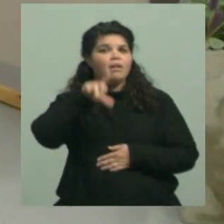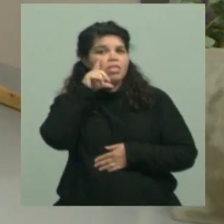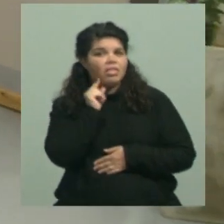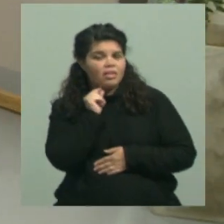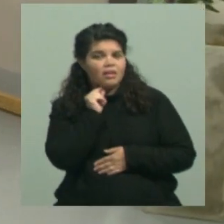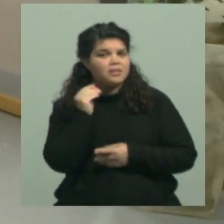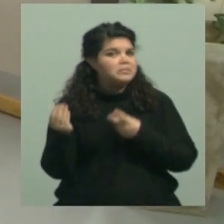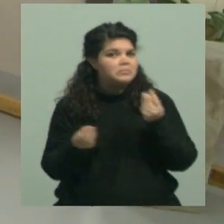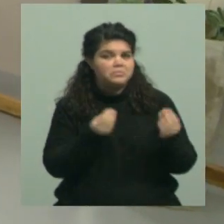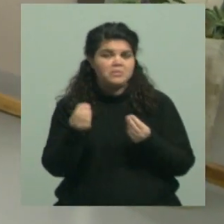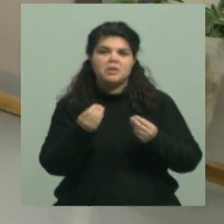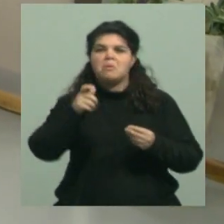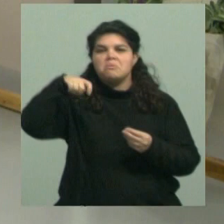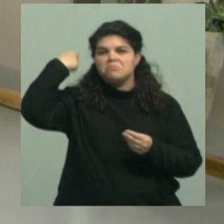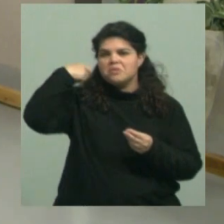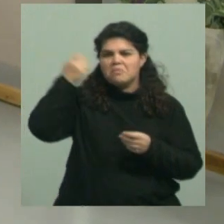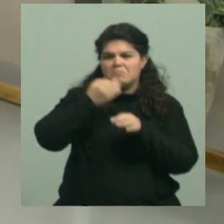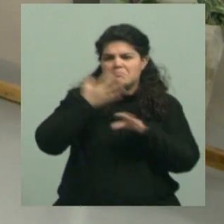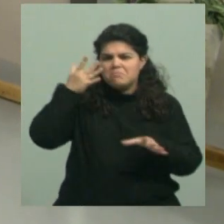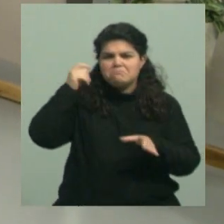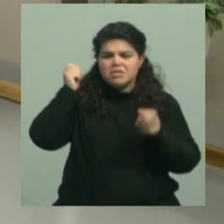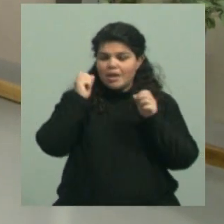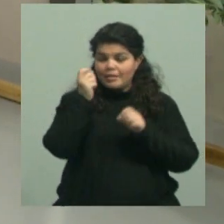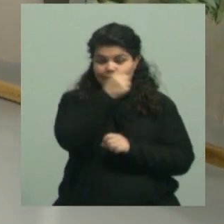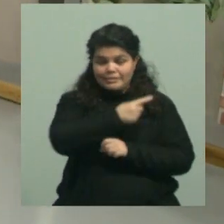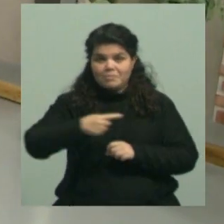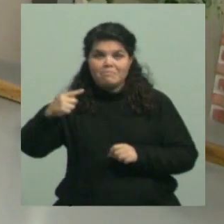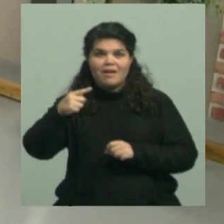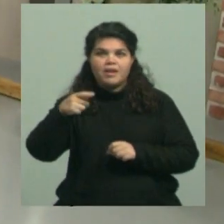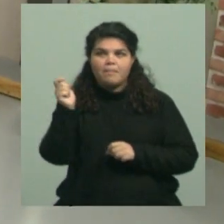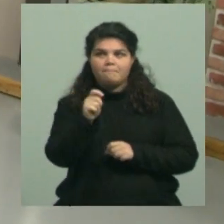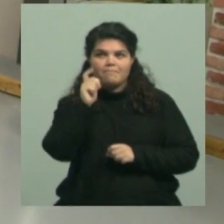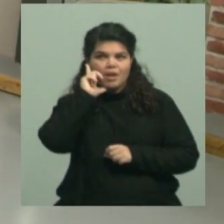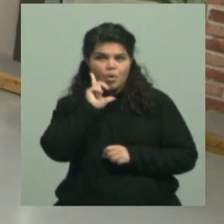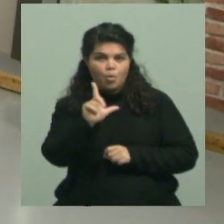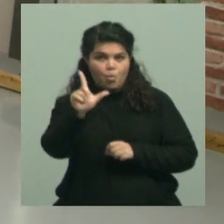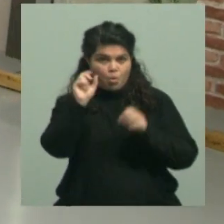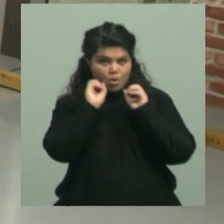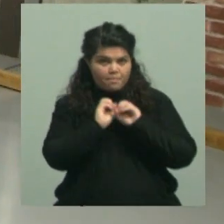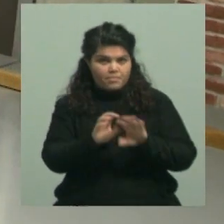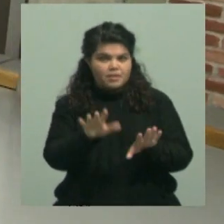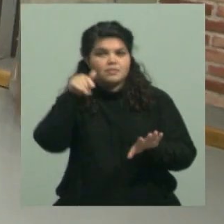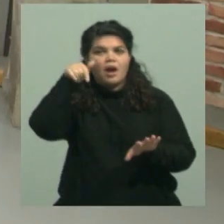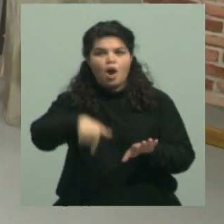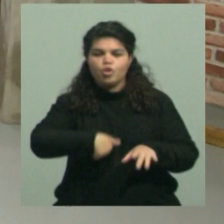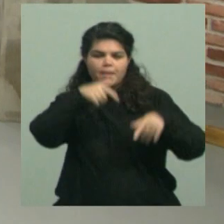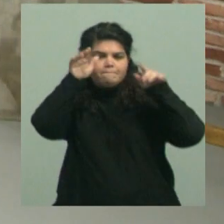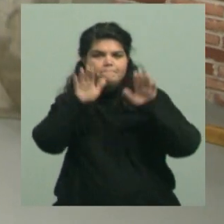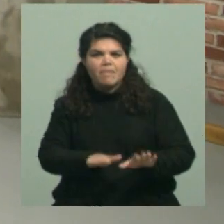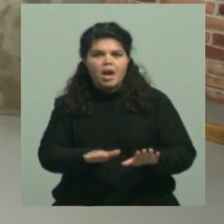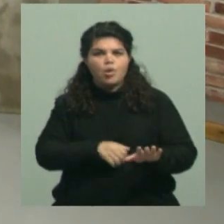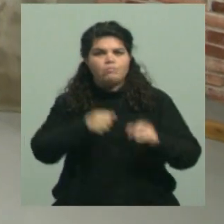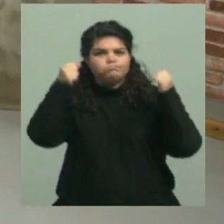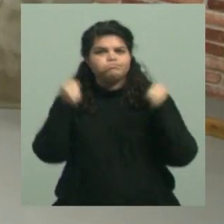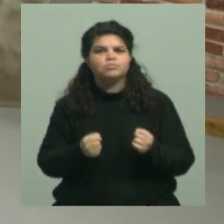bastante especial, iniciando esta semana, una más del mes de julio, donde, debemos decir, ha comenzado una medida de fuerza a nivel